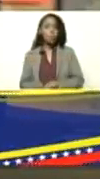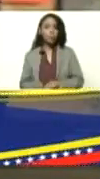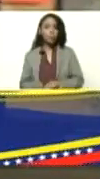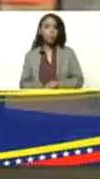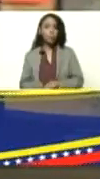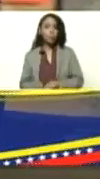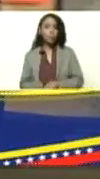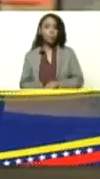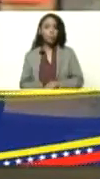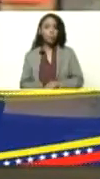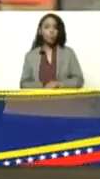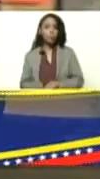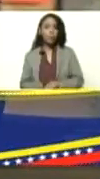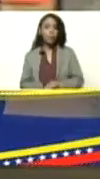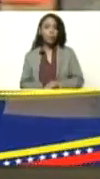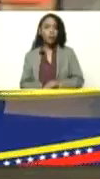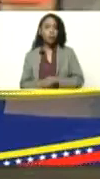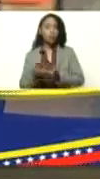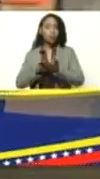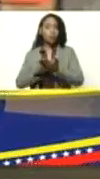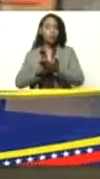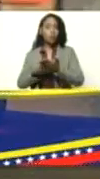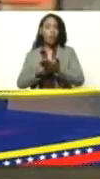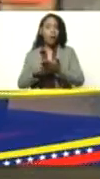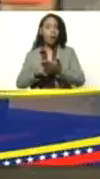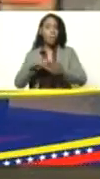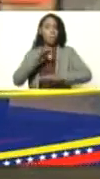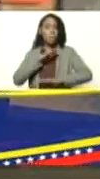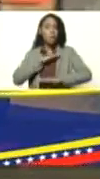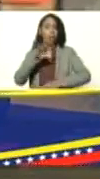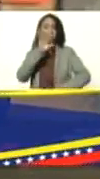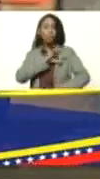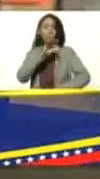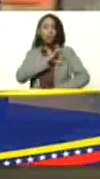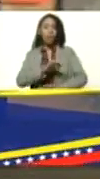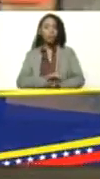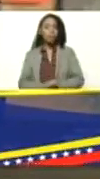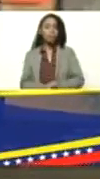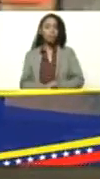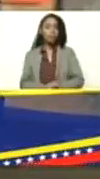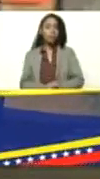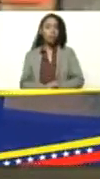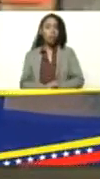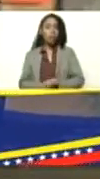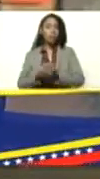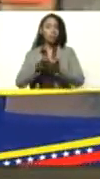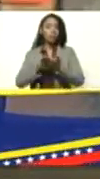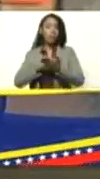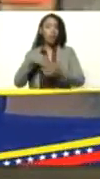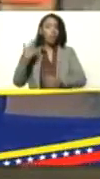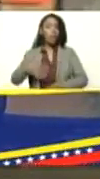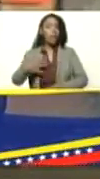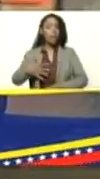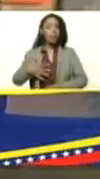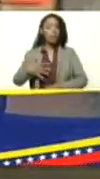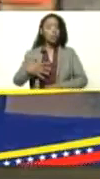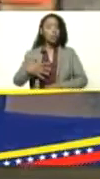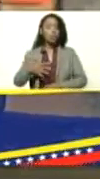recuperar el bienestar social recuperar los derechos sociales